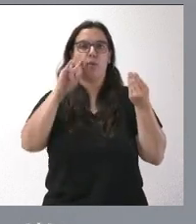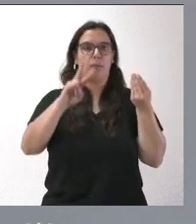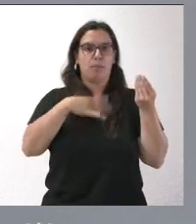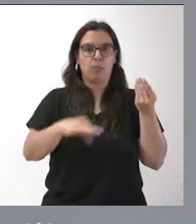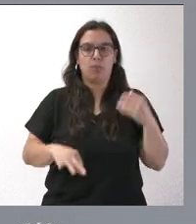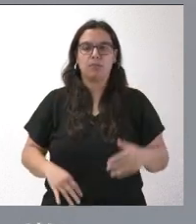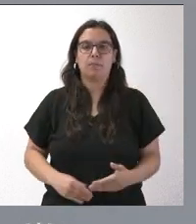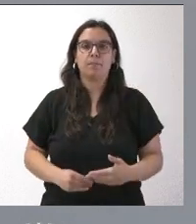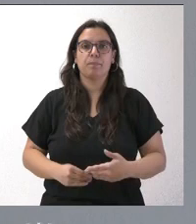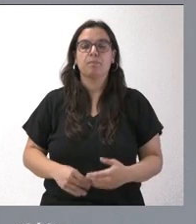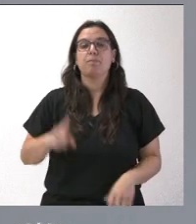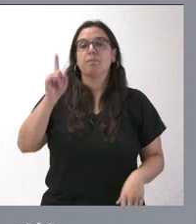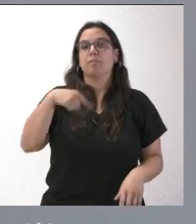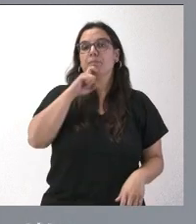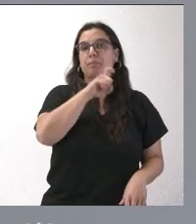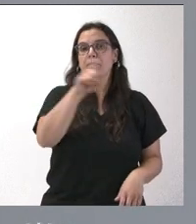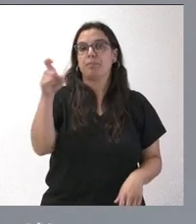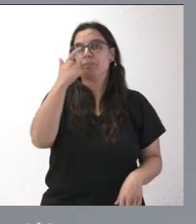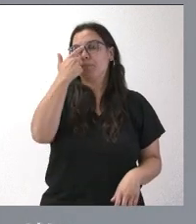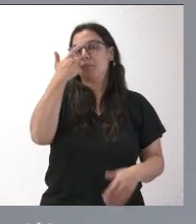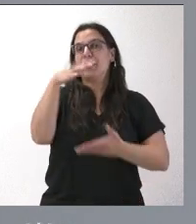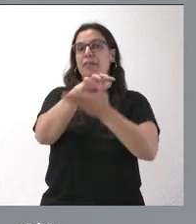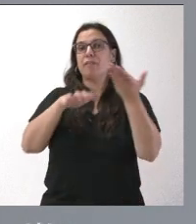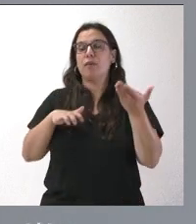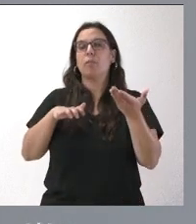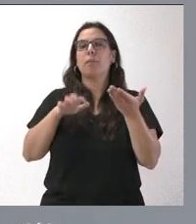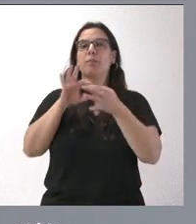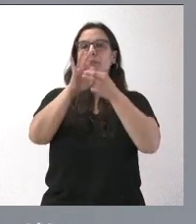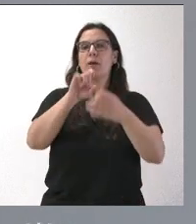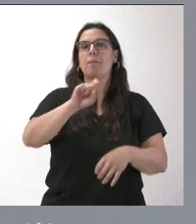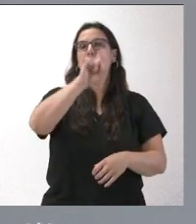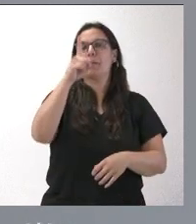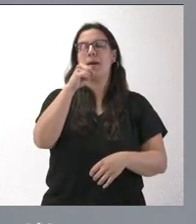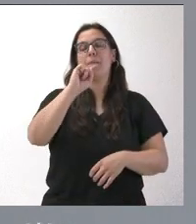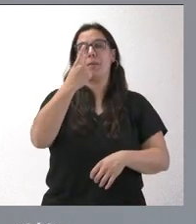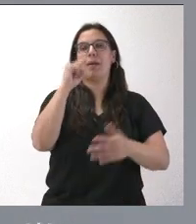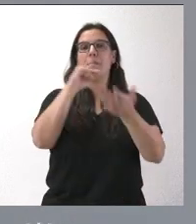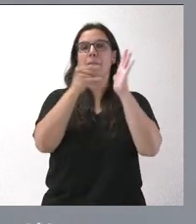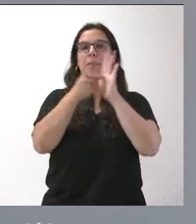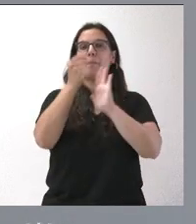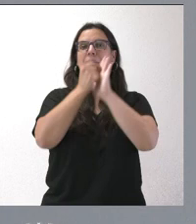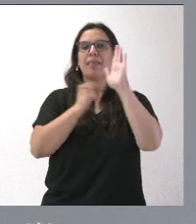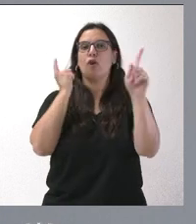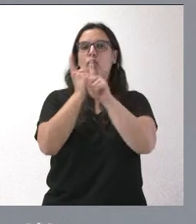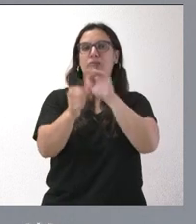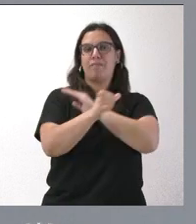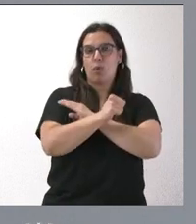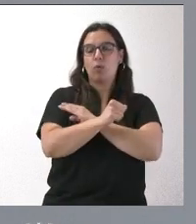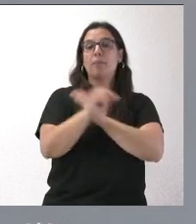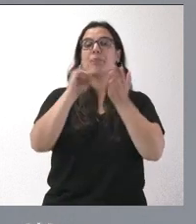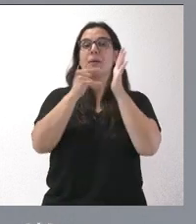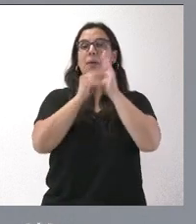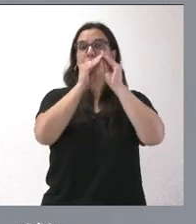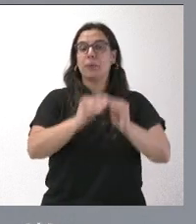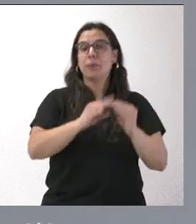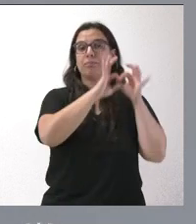Asimismo, comunicamos el informe relativo al primer plan de medidas antifraude, que es un plan que se elaboró en relación con los